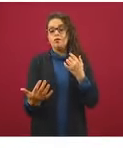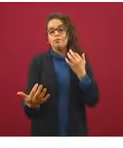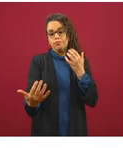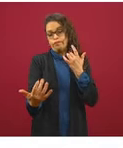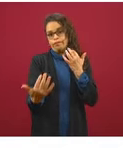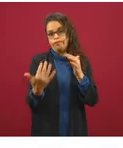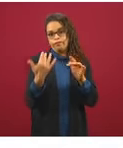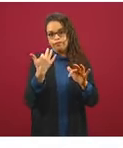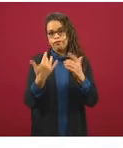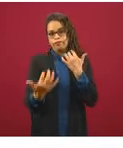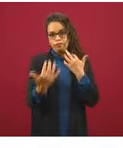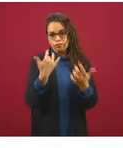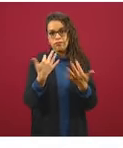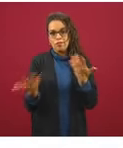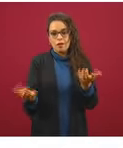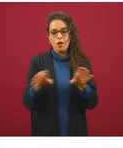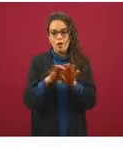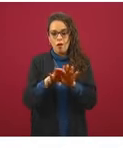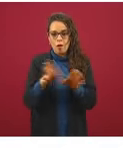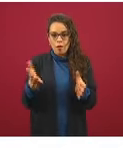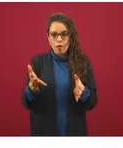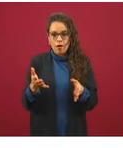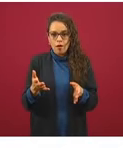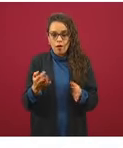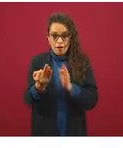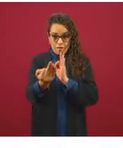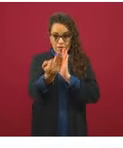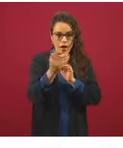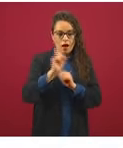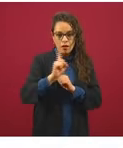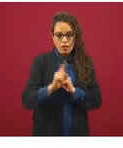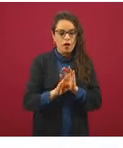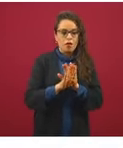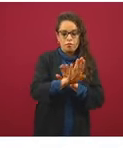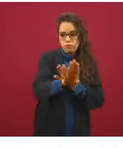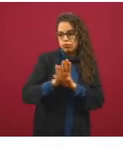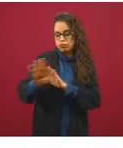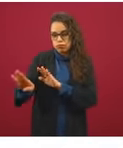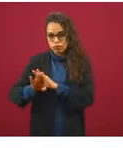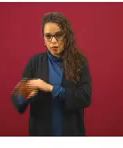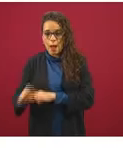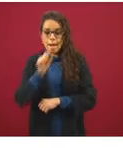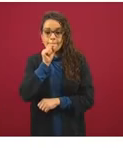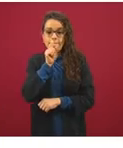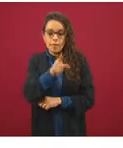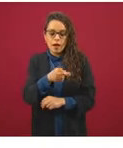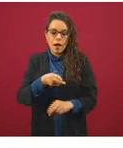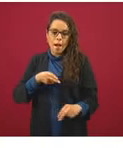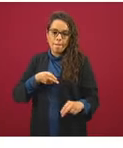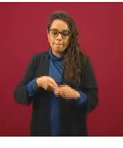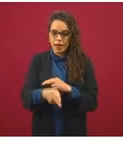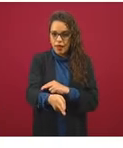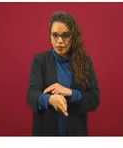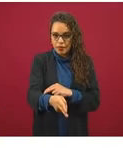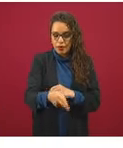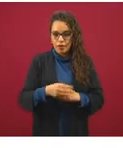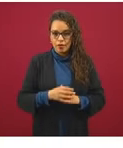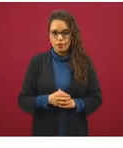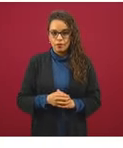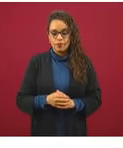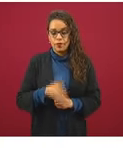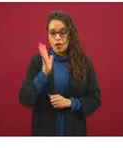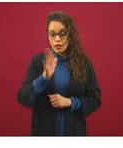hacia un sentido y de otro lado hacia otro sentido. Eso que en el metro, dicho sea de paso, en el metro está bien